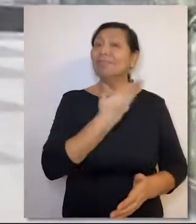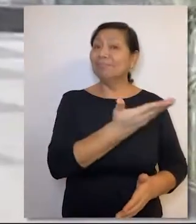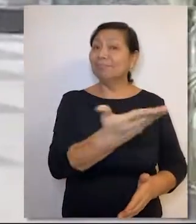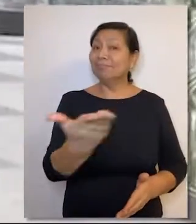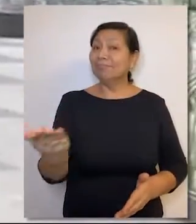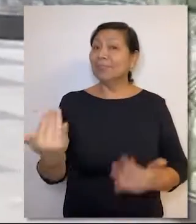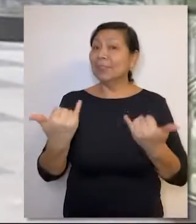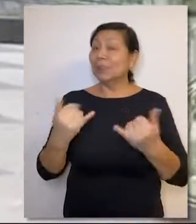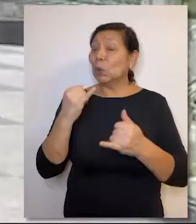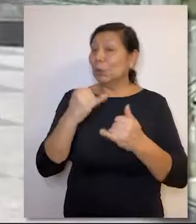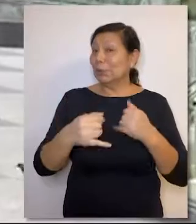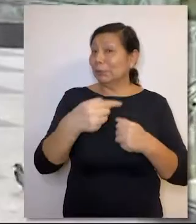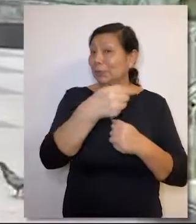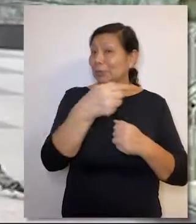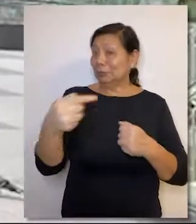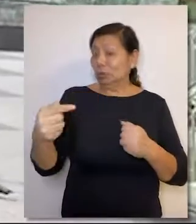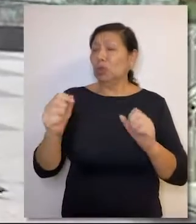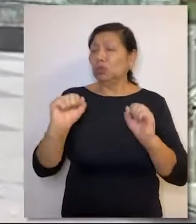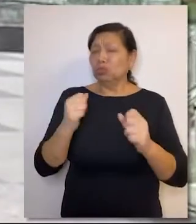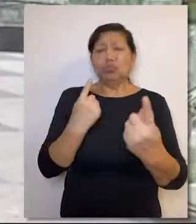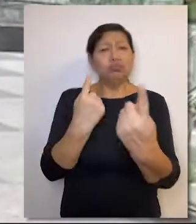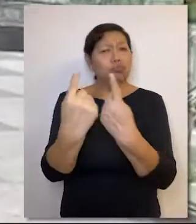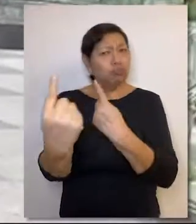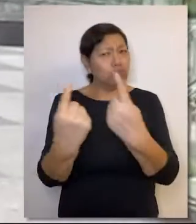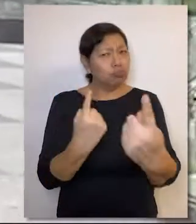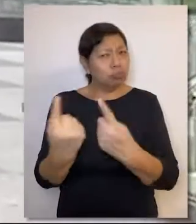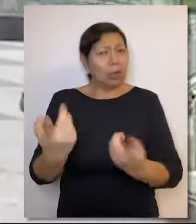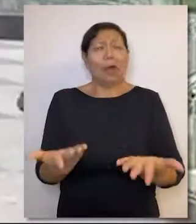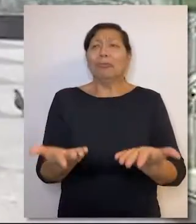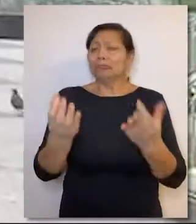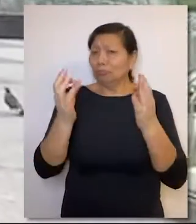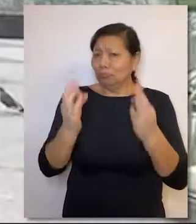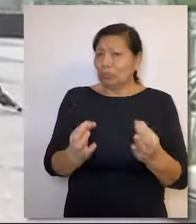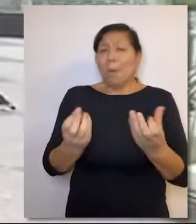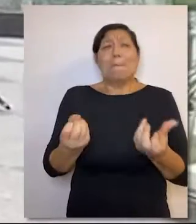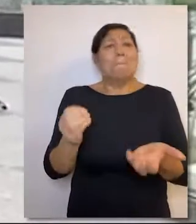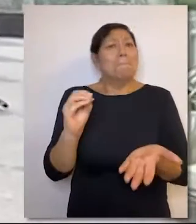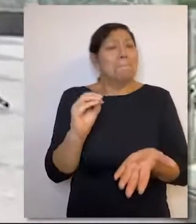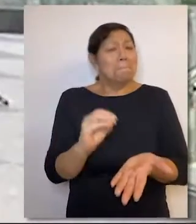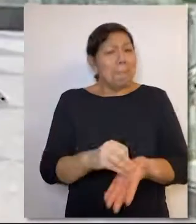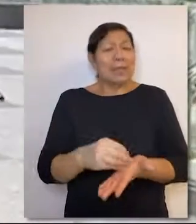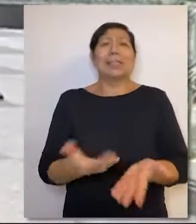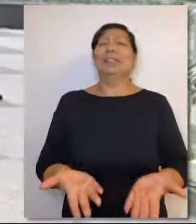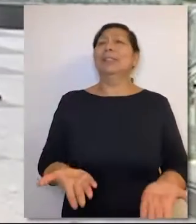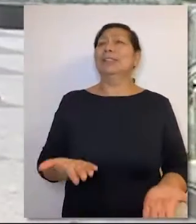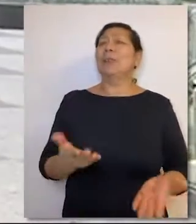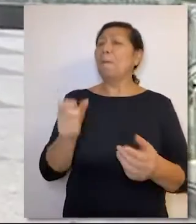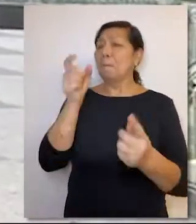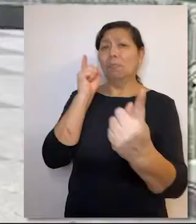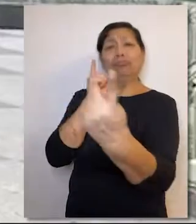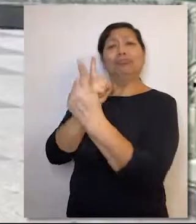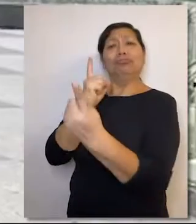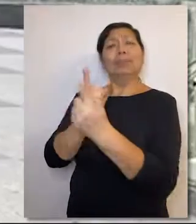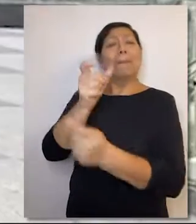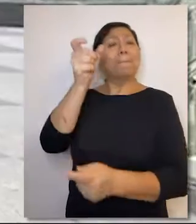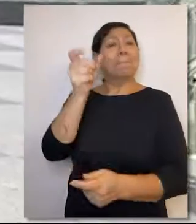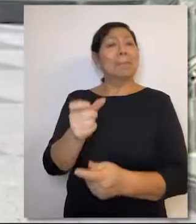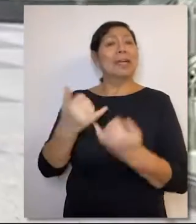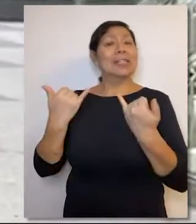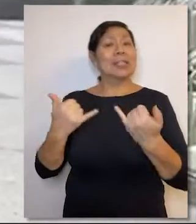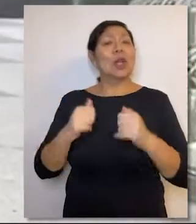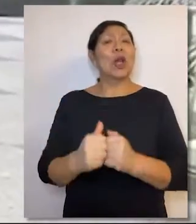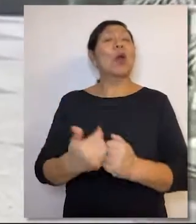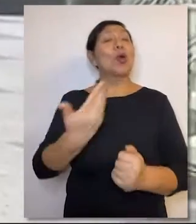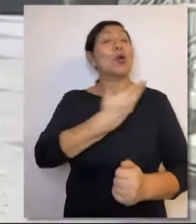y decirles que durante estas últimas semanas hemos podido interactuar de manera mucho más personal,